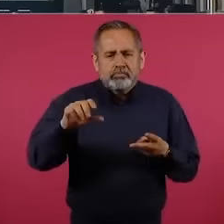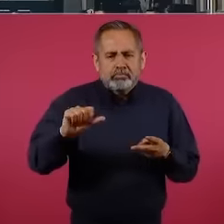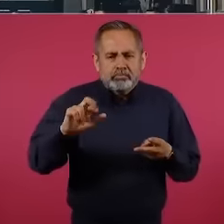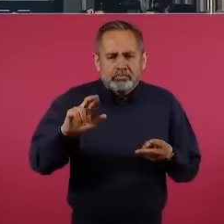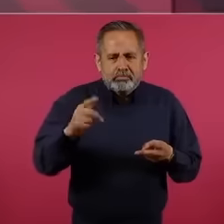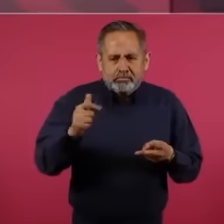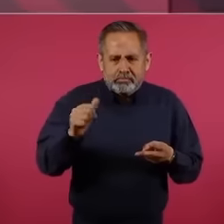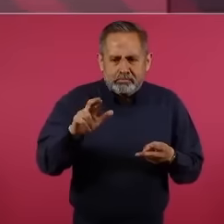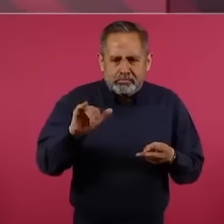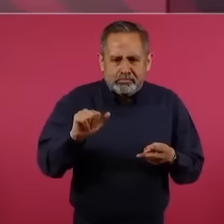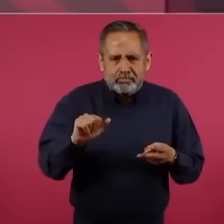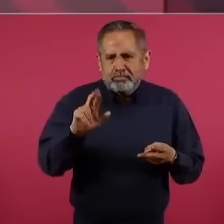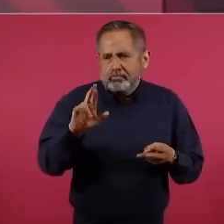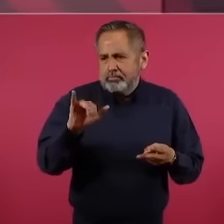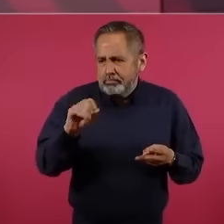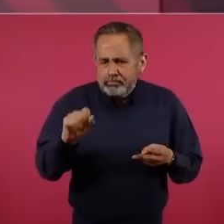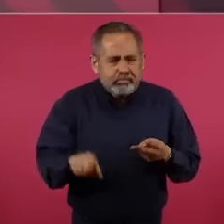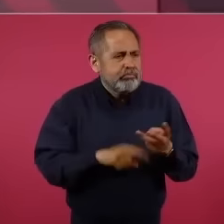Ríos Fajar,